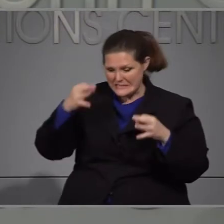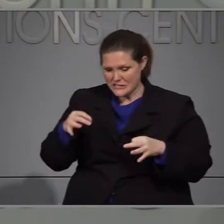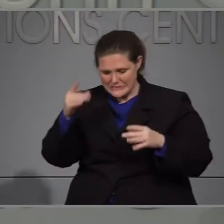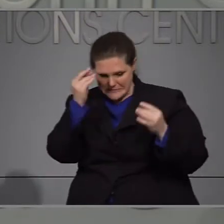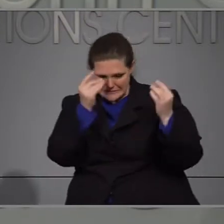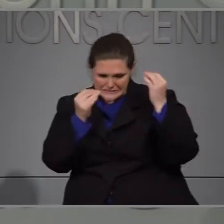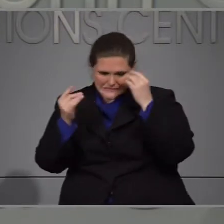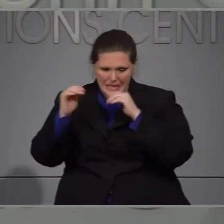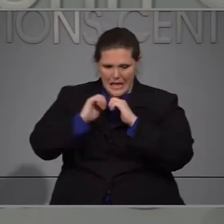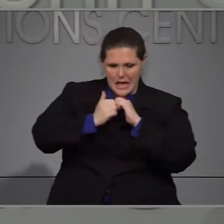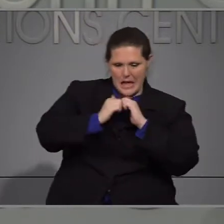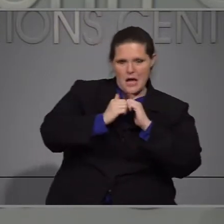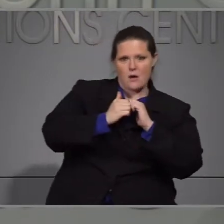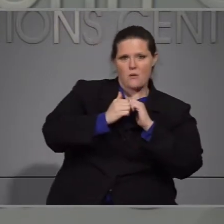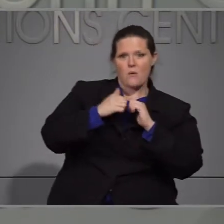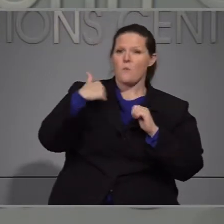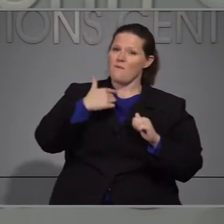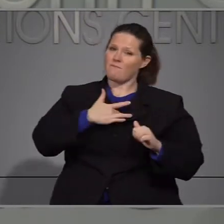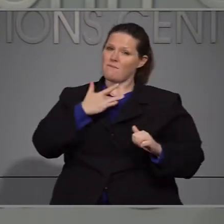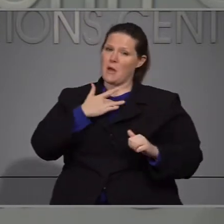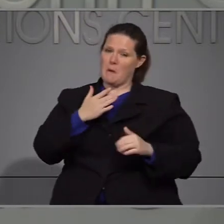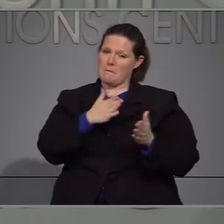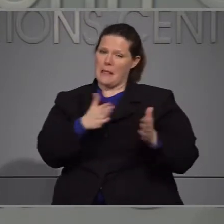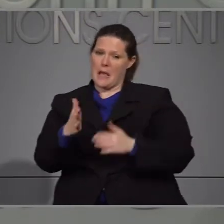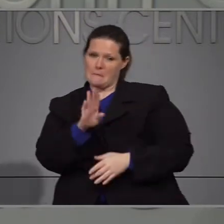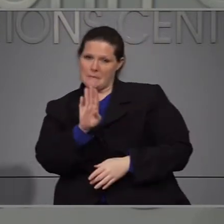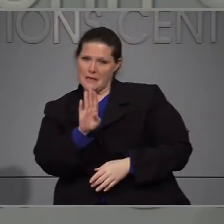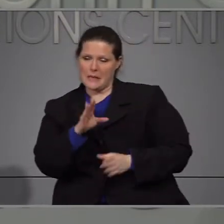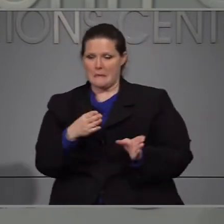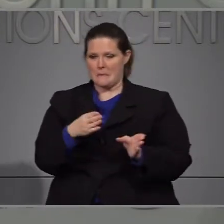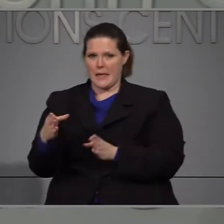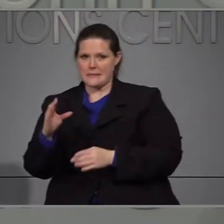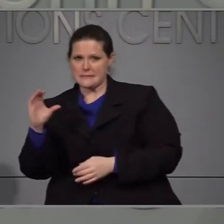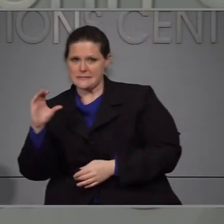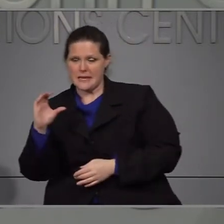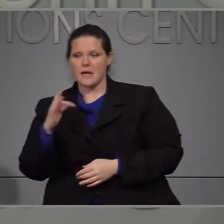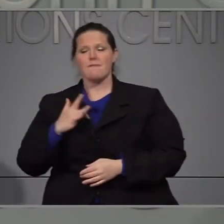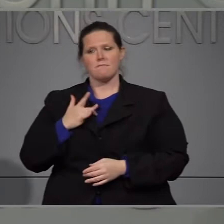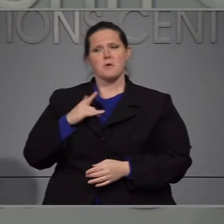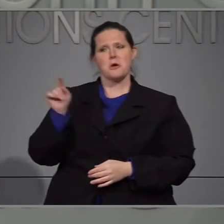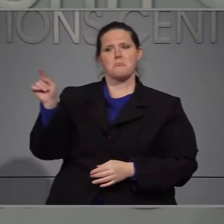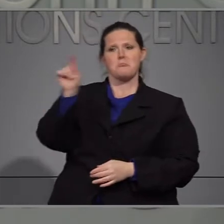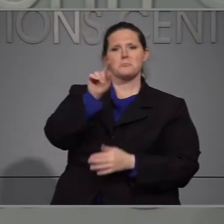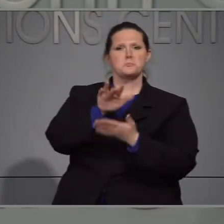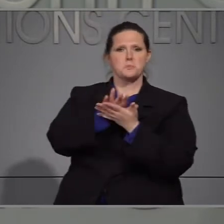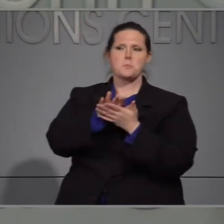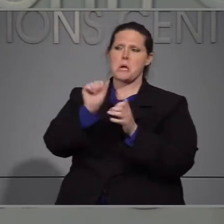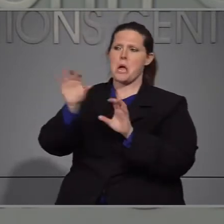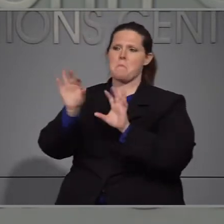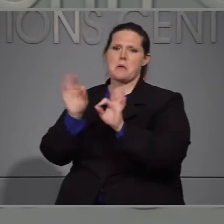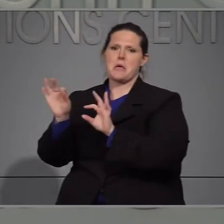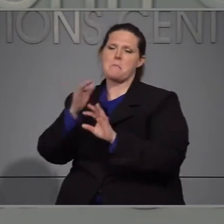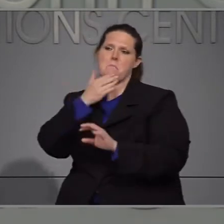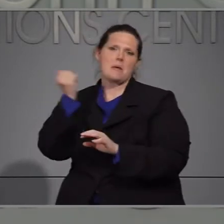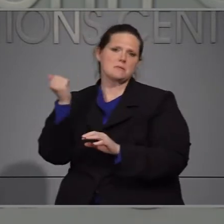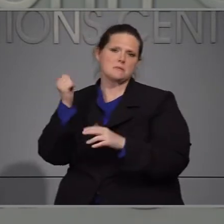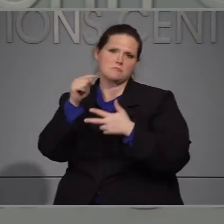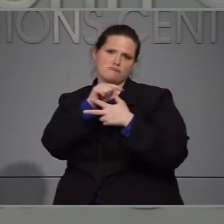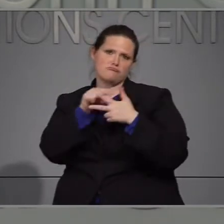embargo, creo que tenemos un buen plan con el plan B y C. Que los distritos escolares pueden elegir.